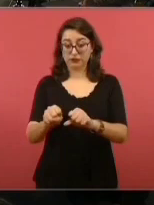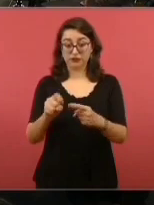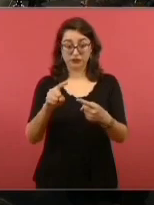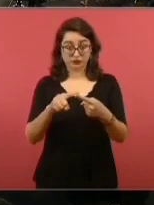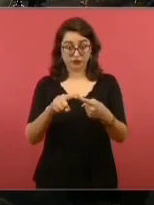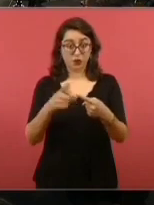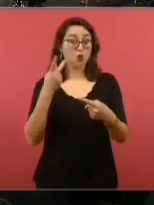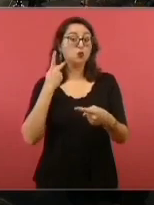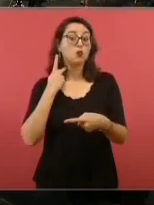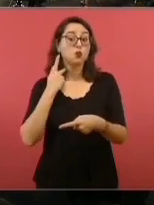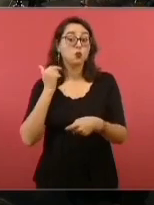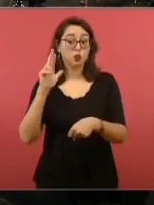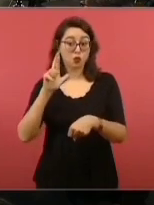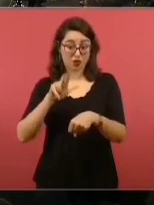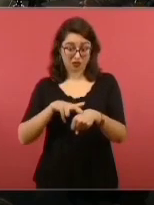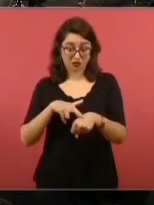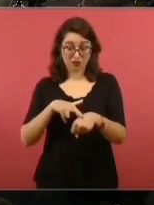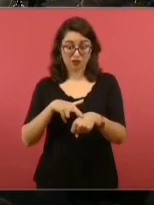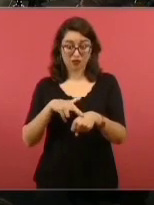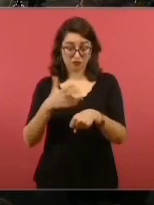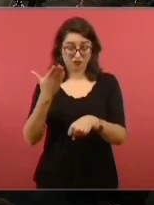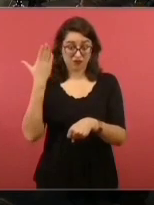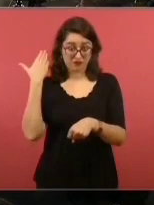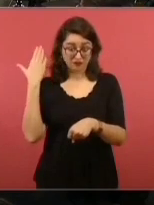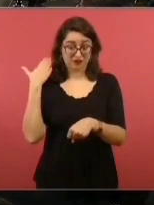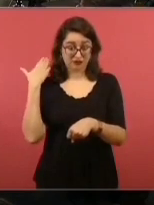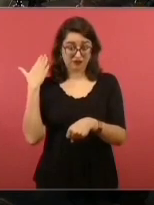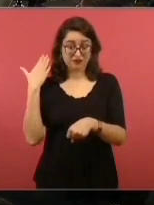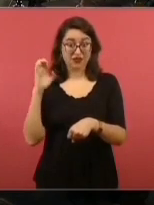procurador de justicia,